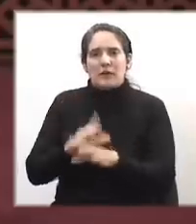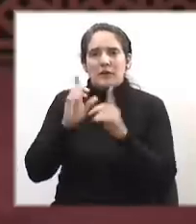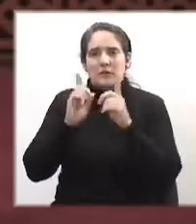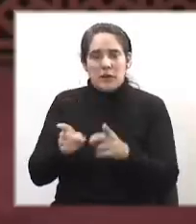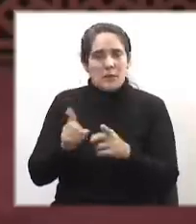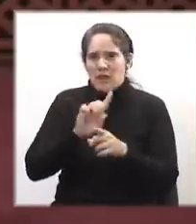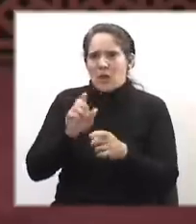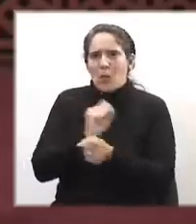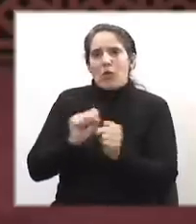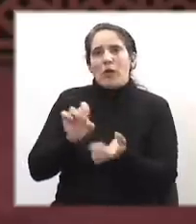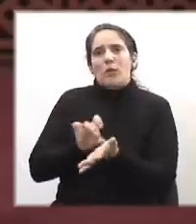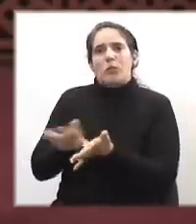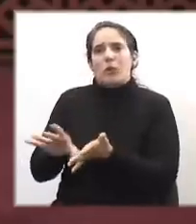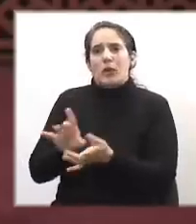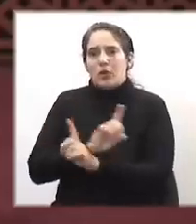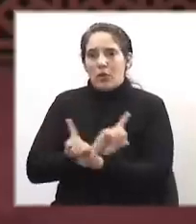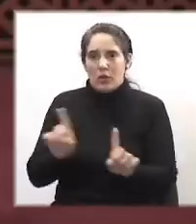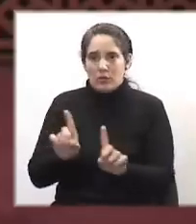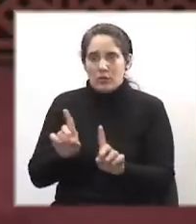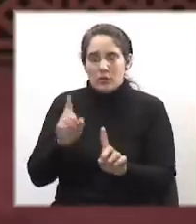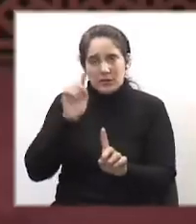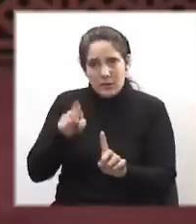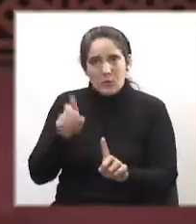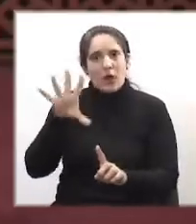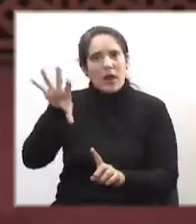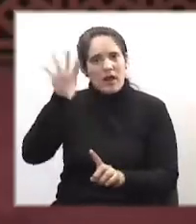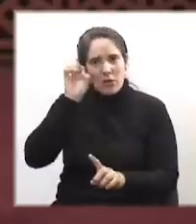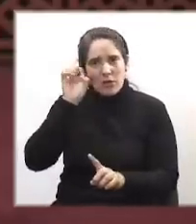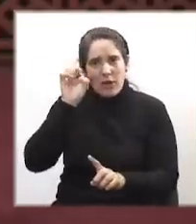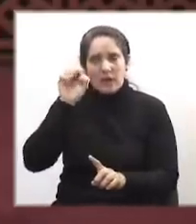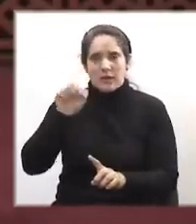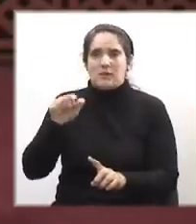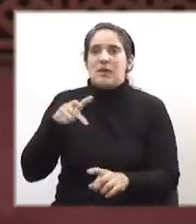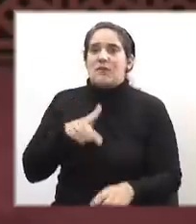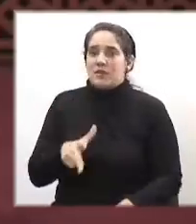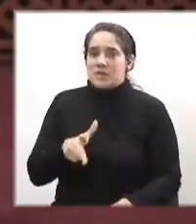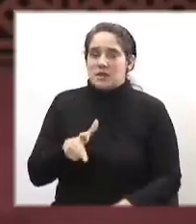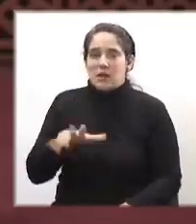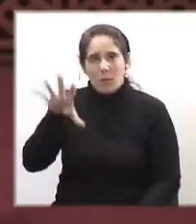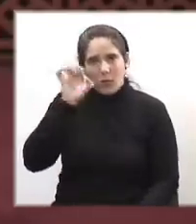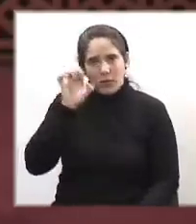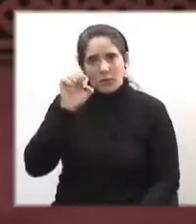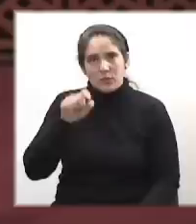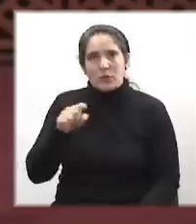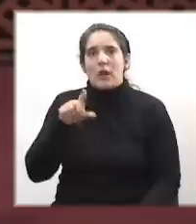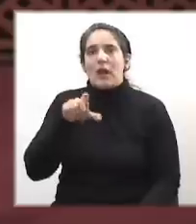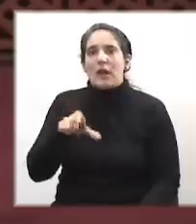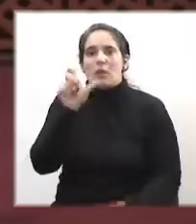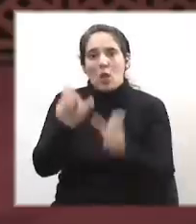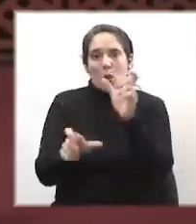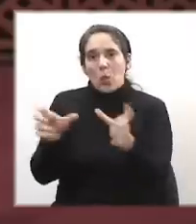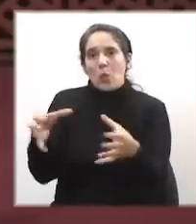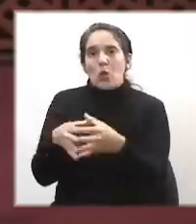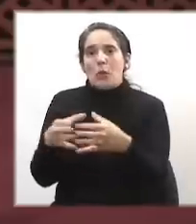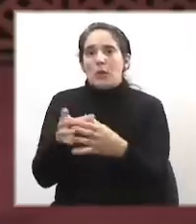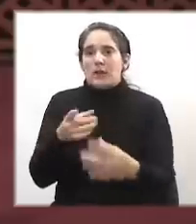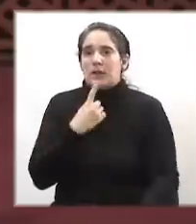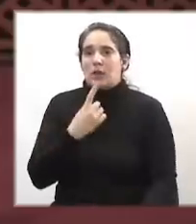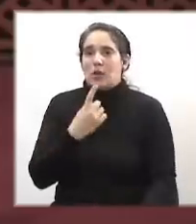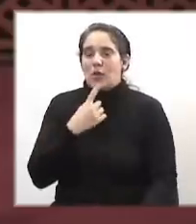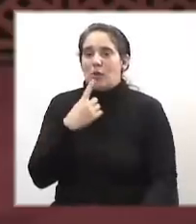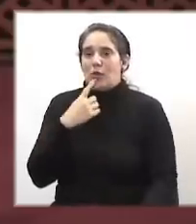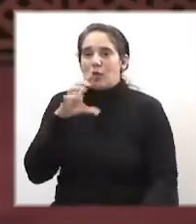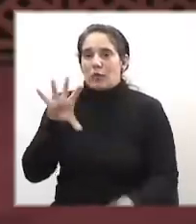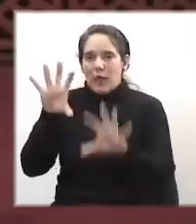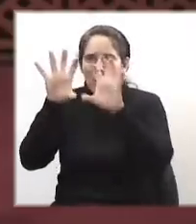quedar excluidos a la hora de recordar tan importante fecha. Acá hubo una clase política que fue